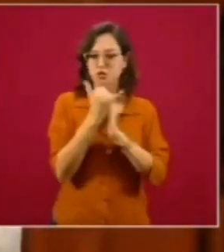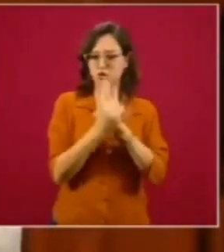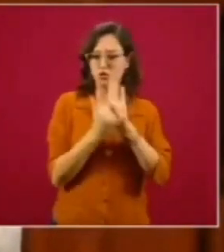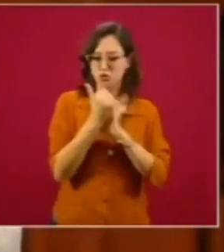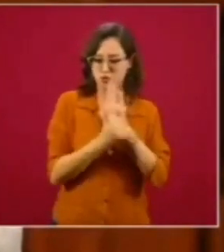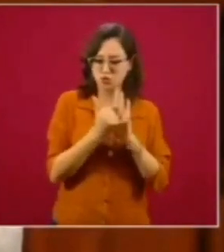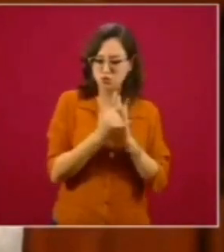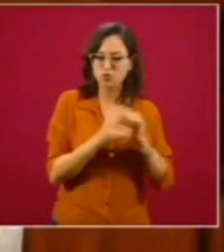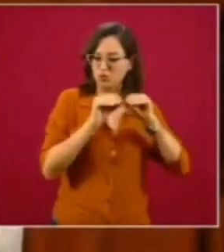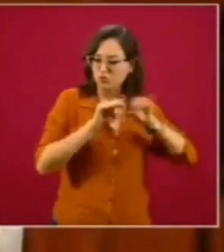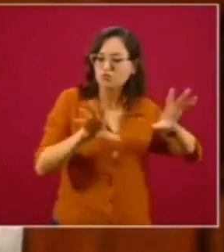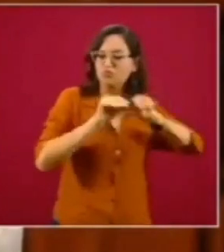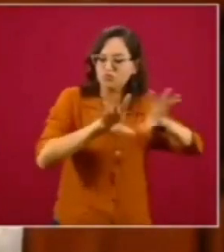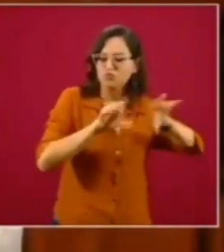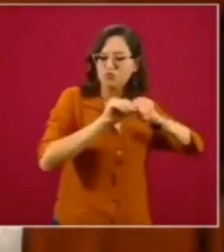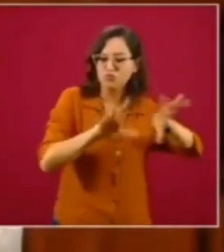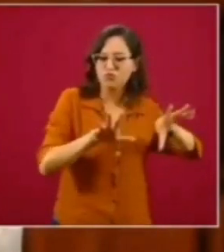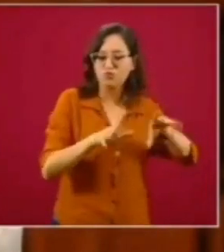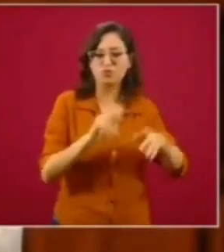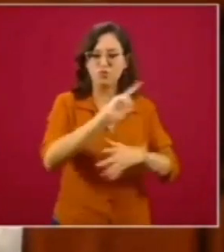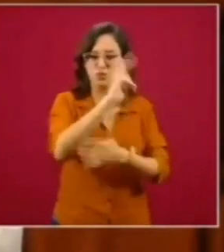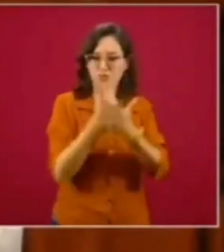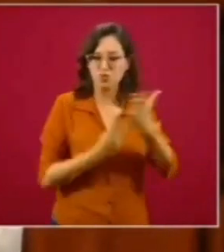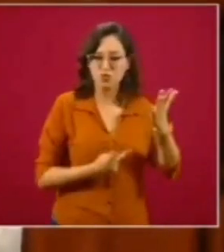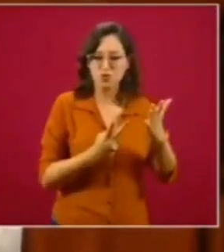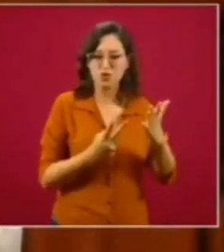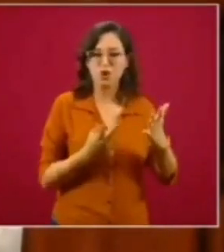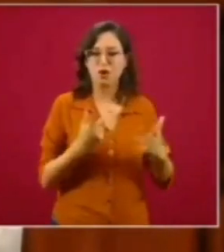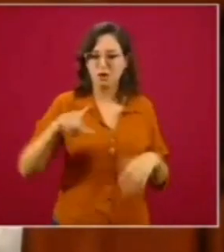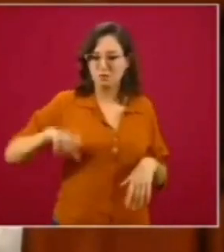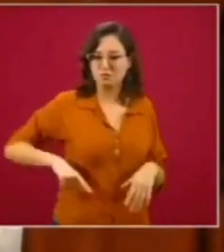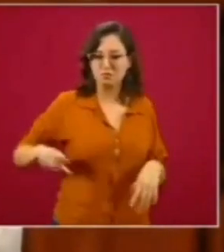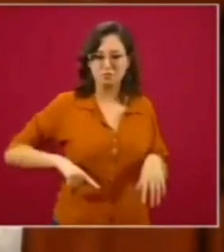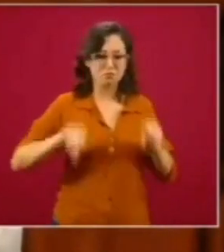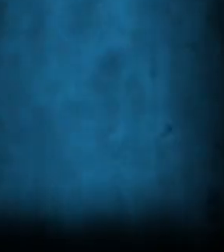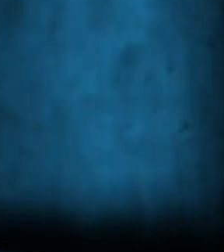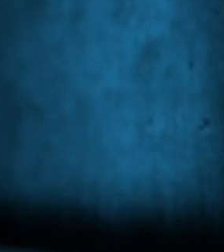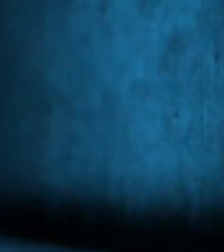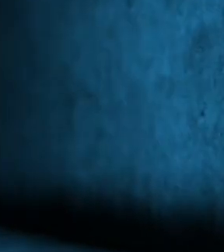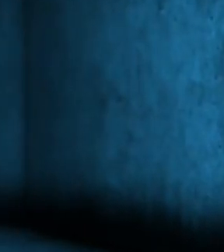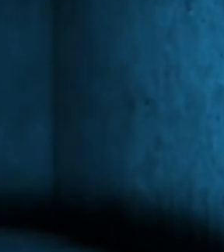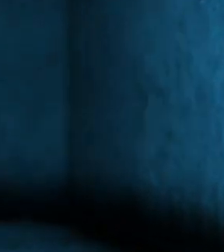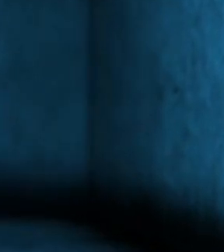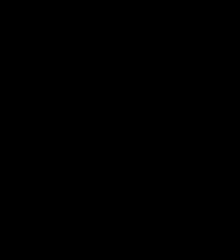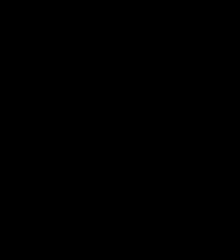en que informa a los beneficiarios de todos los programas del gobierno de México.